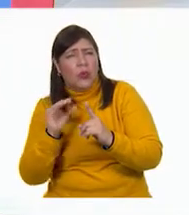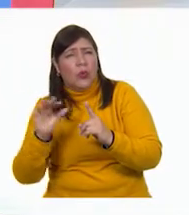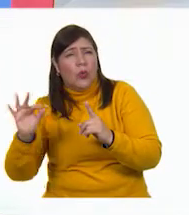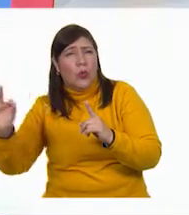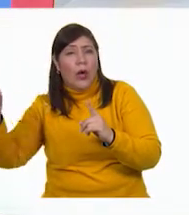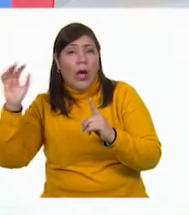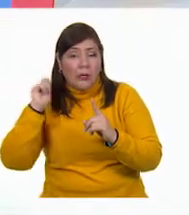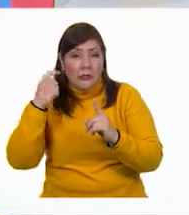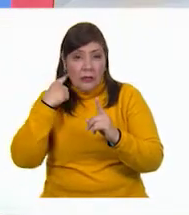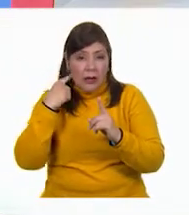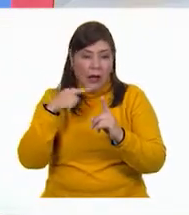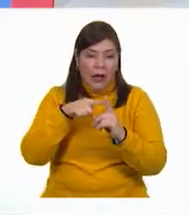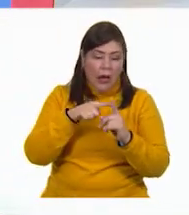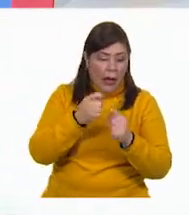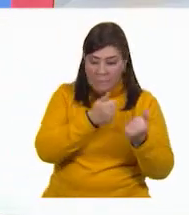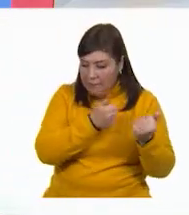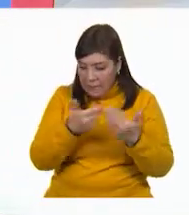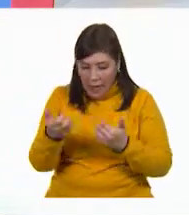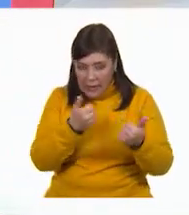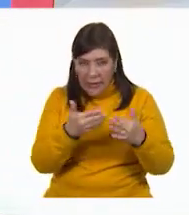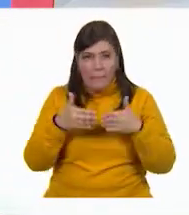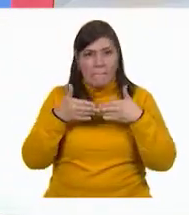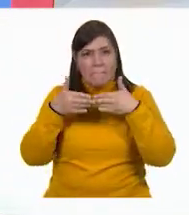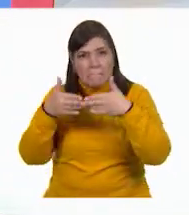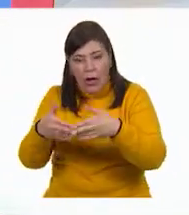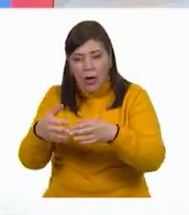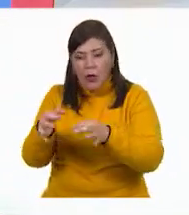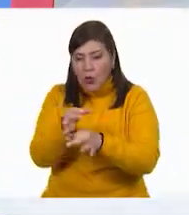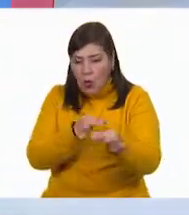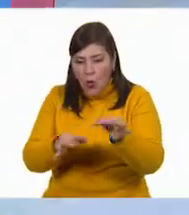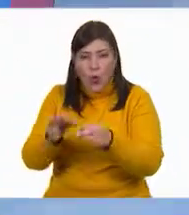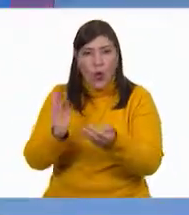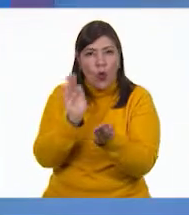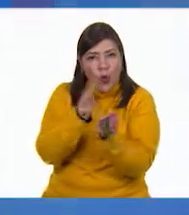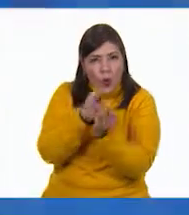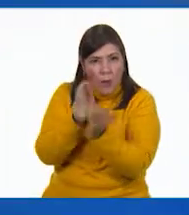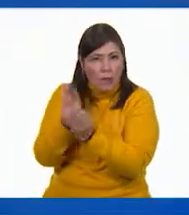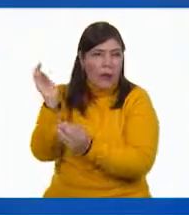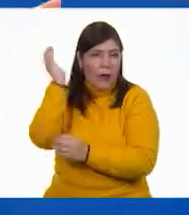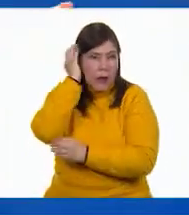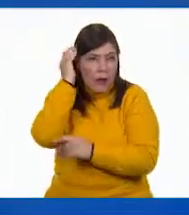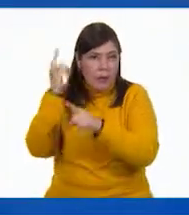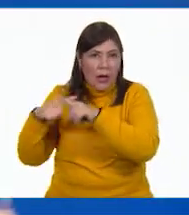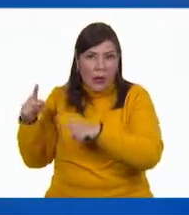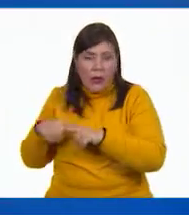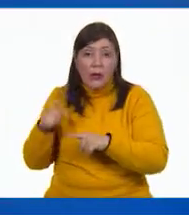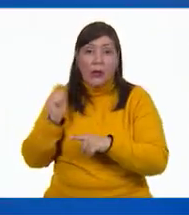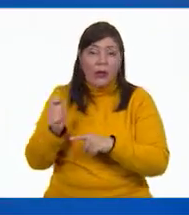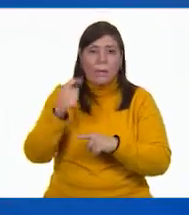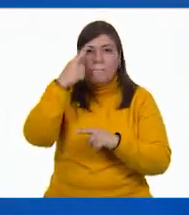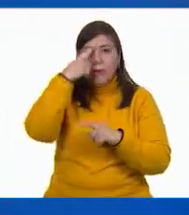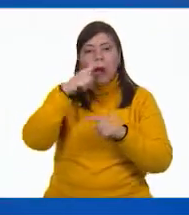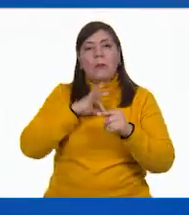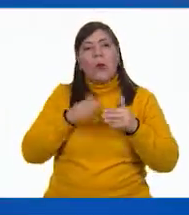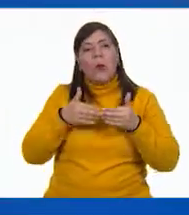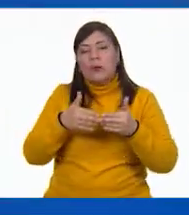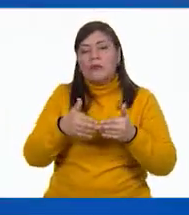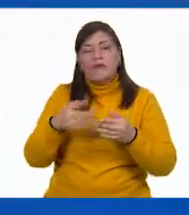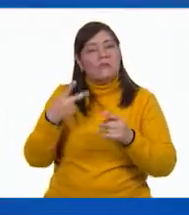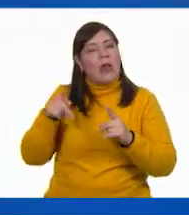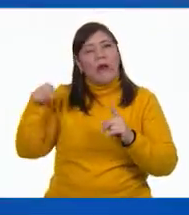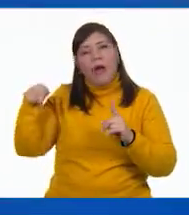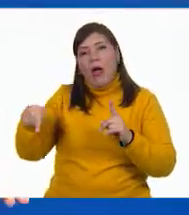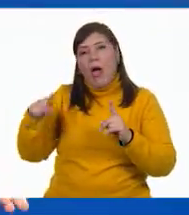caracolas y unos barcos veleros para que navegaran. Pero ella,